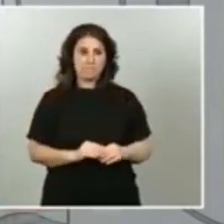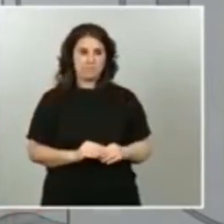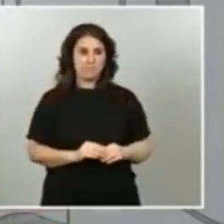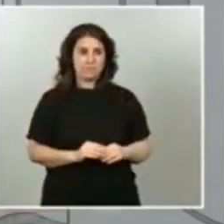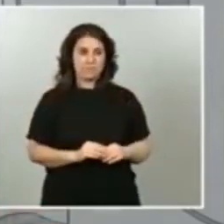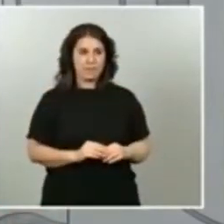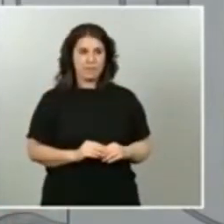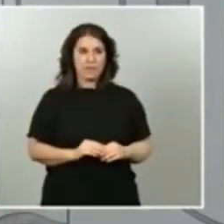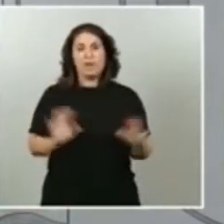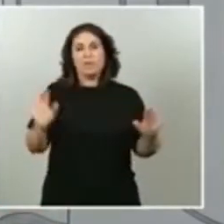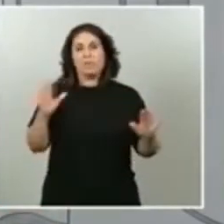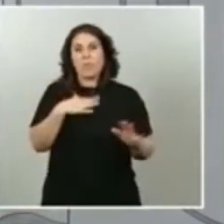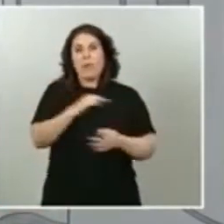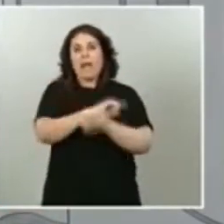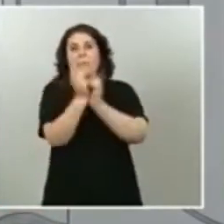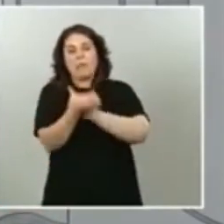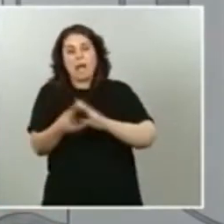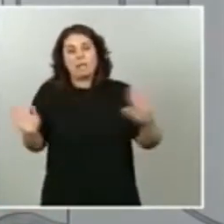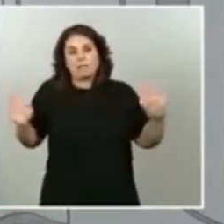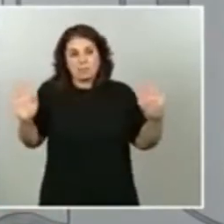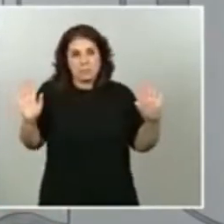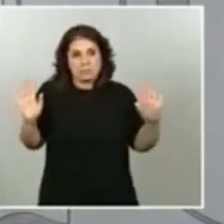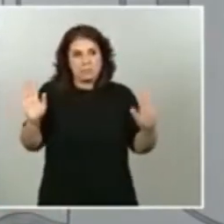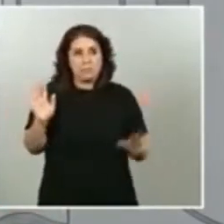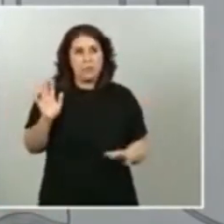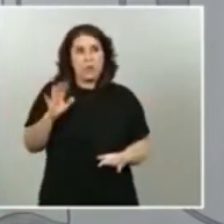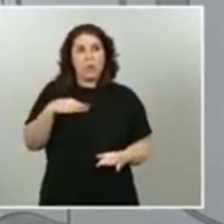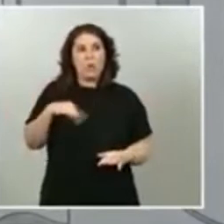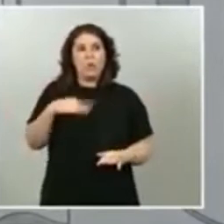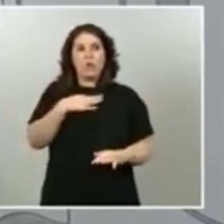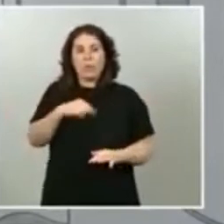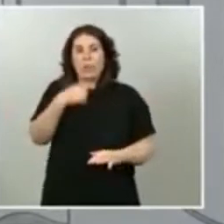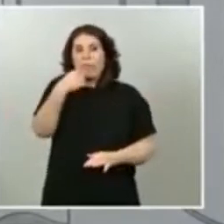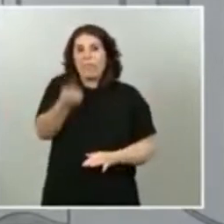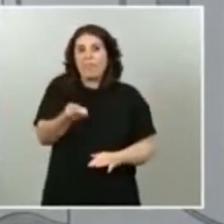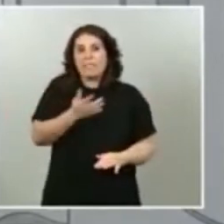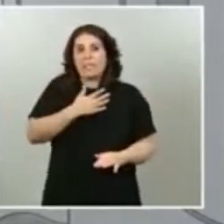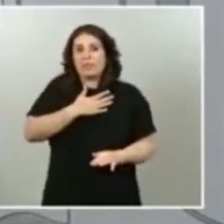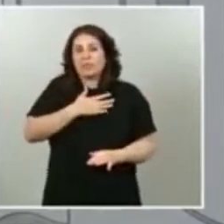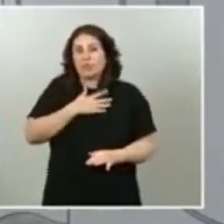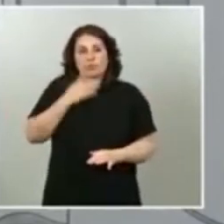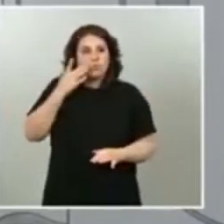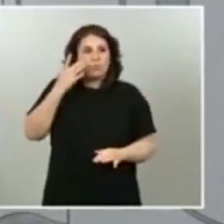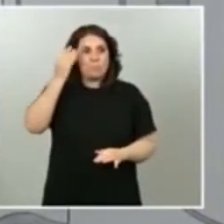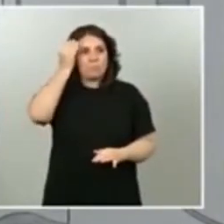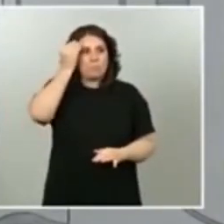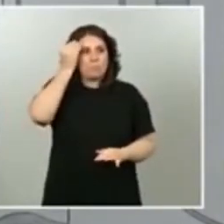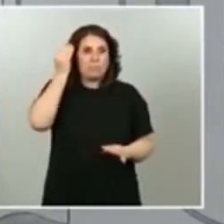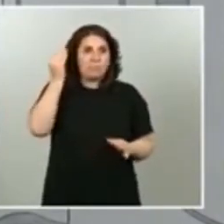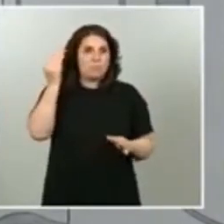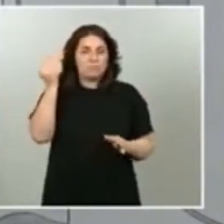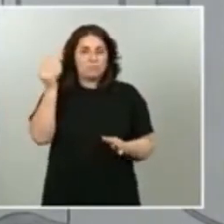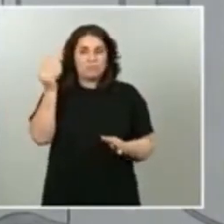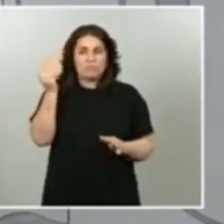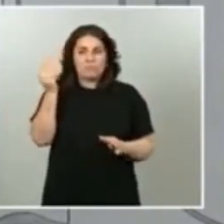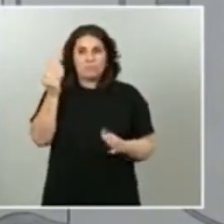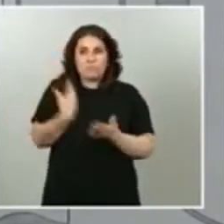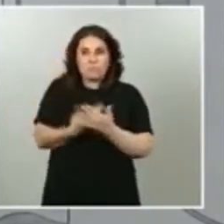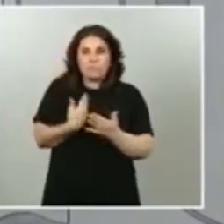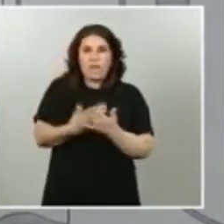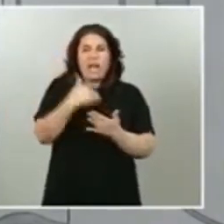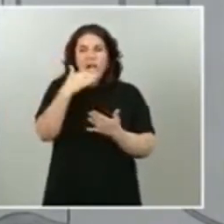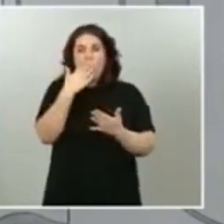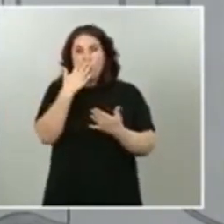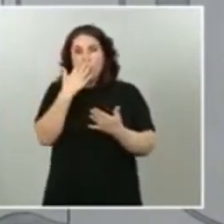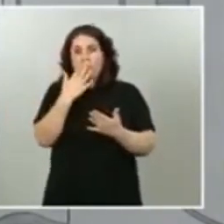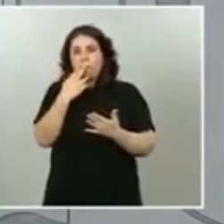pueden variar y lo más que podemos comentar es que no nos costa que hubiera habido ningún tipo de visita